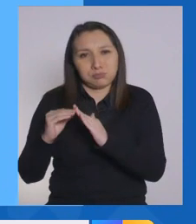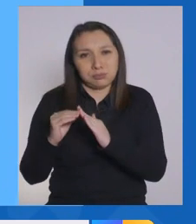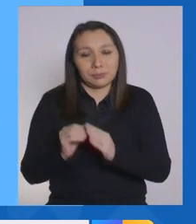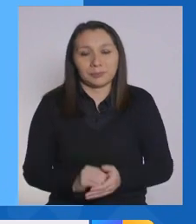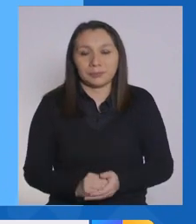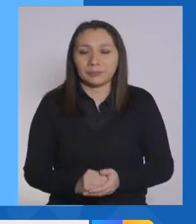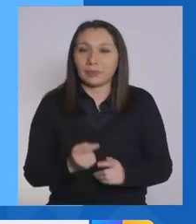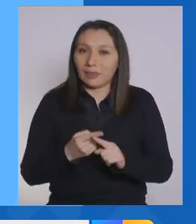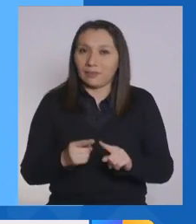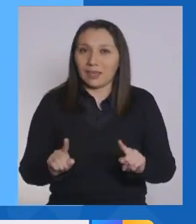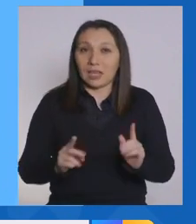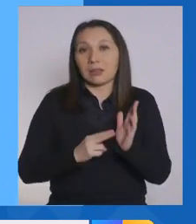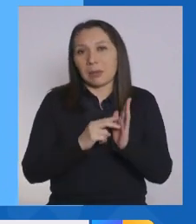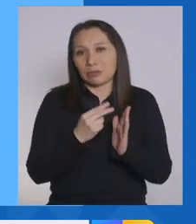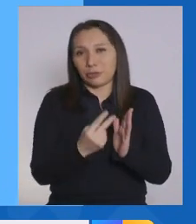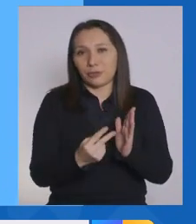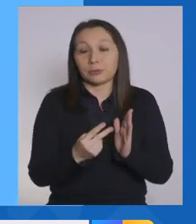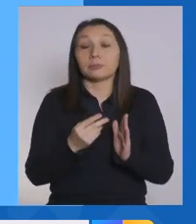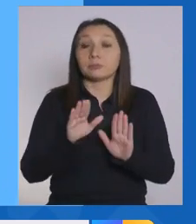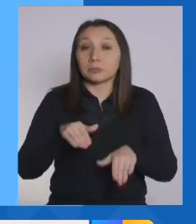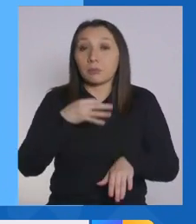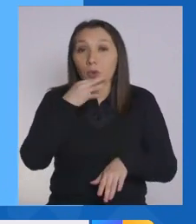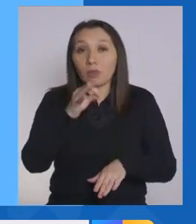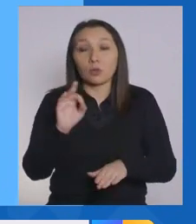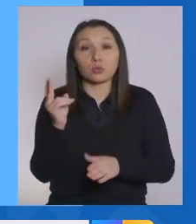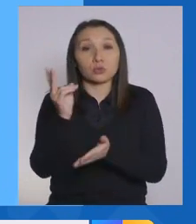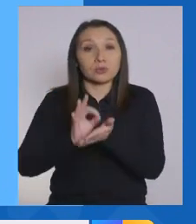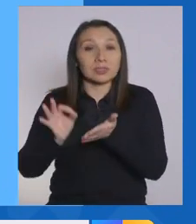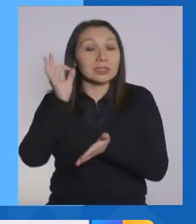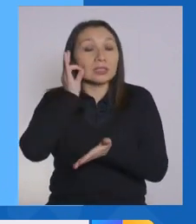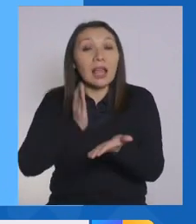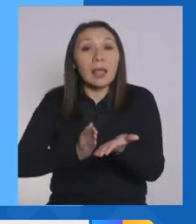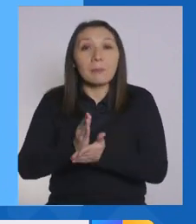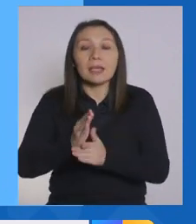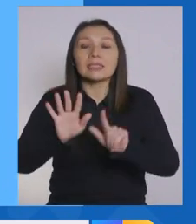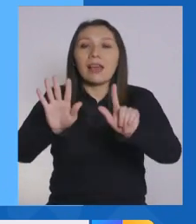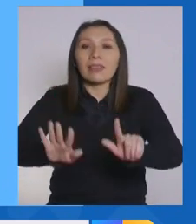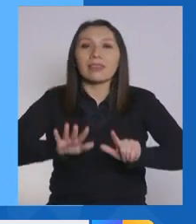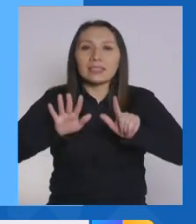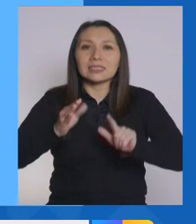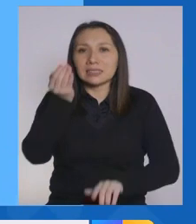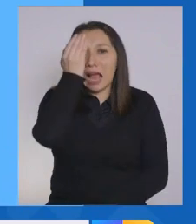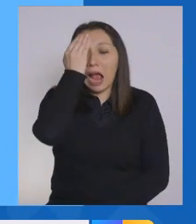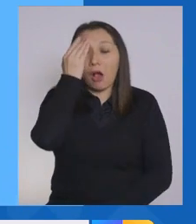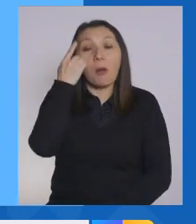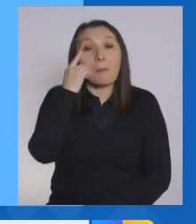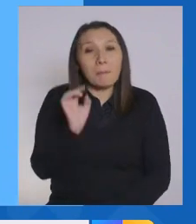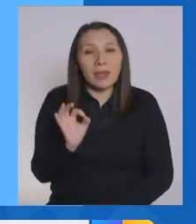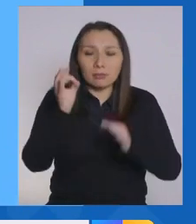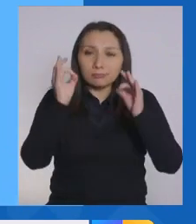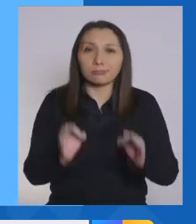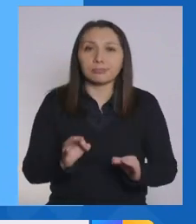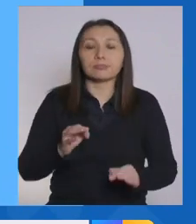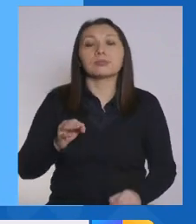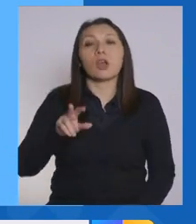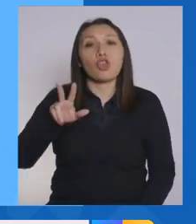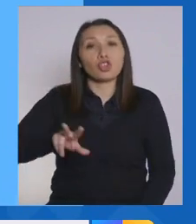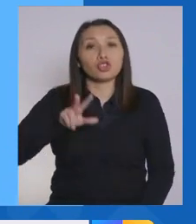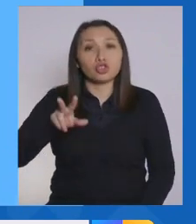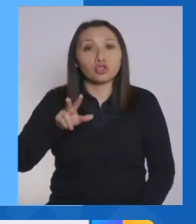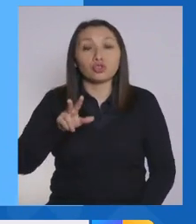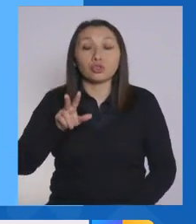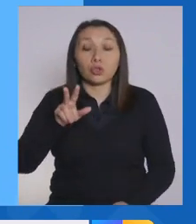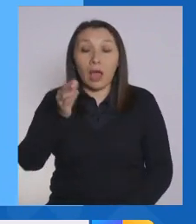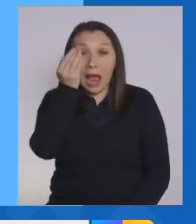Eso, en primer lugar. Como decía la subsecretaria DASA, a partir del 17 de agosto, pero en la práctica del 18, que es el martes, que es el primer